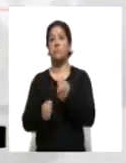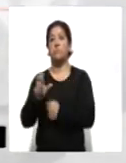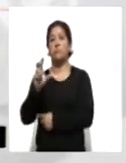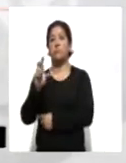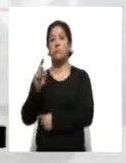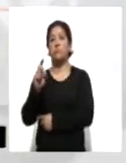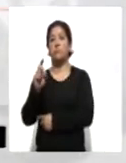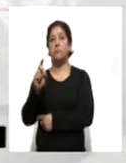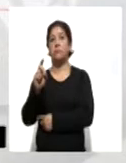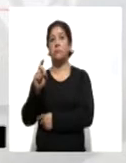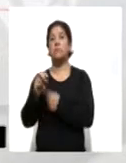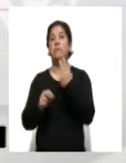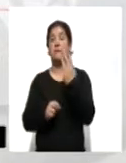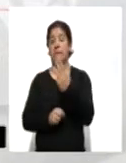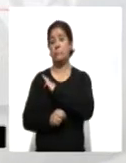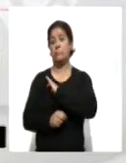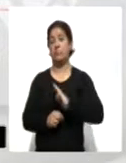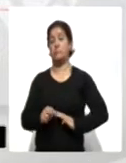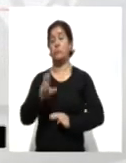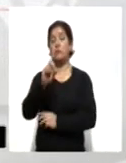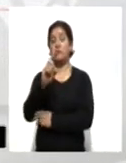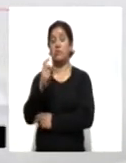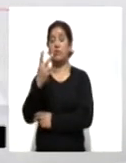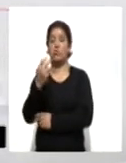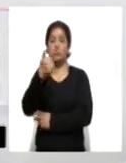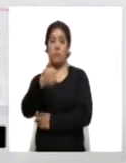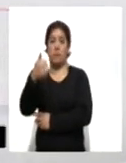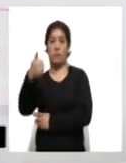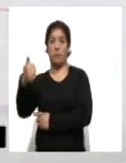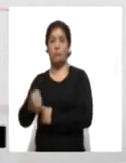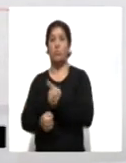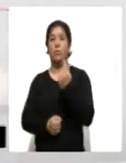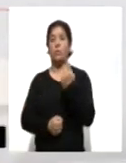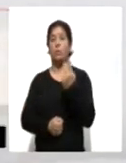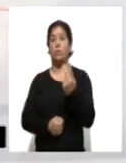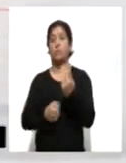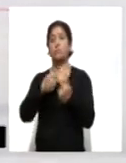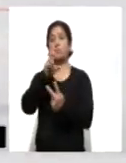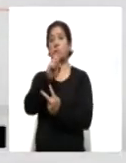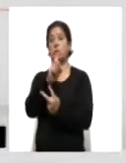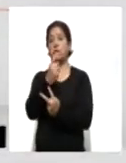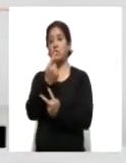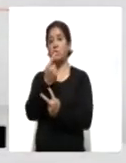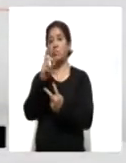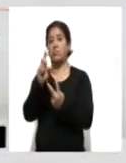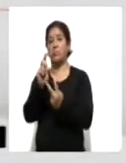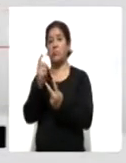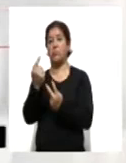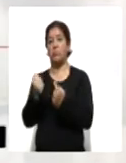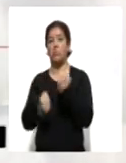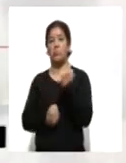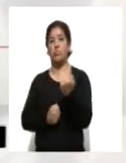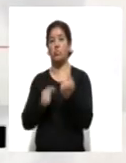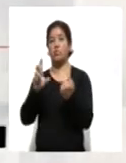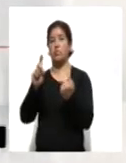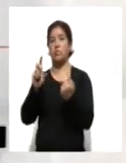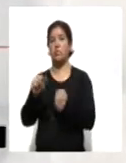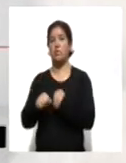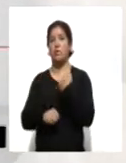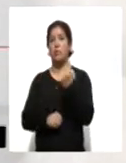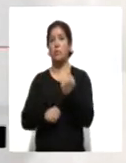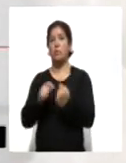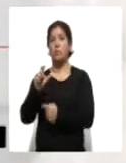José Teacalco, Zacualpan y Santorum 32, Xiloshoxla y Texoloc 31, Atlangatepec 30, Mazatecoxco 27,